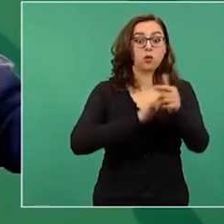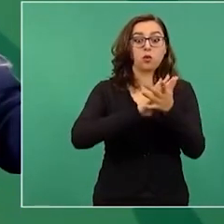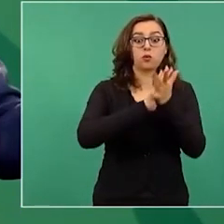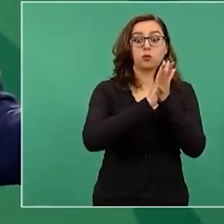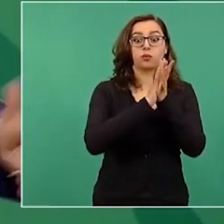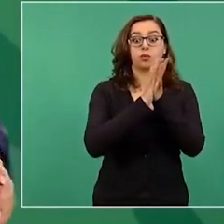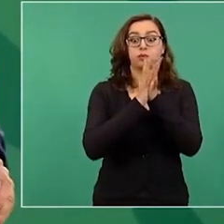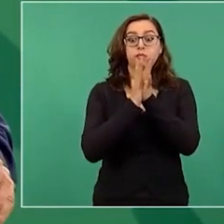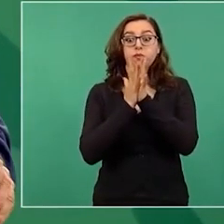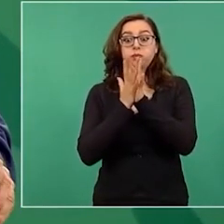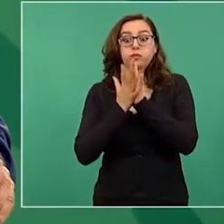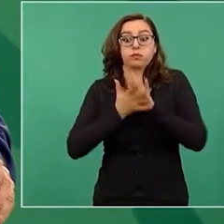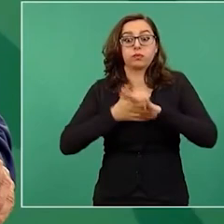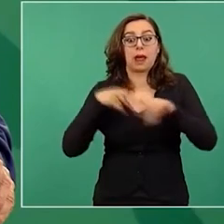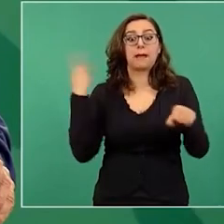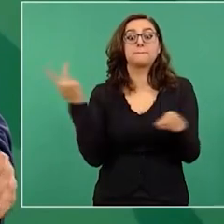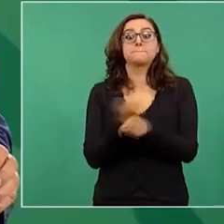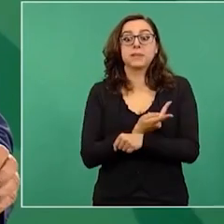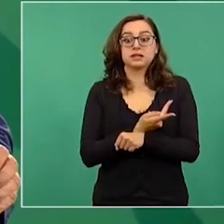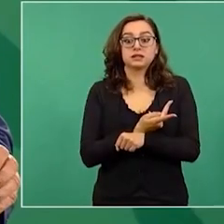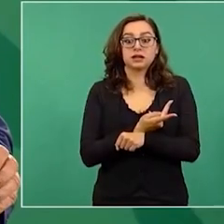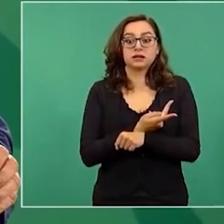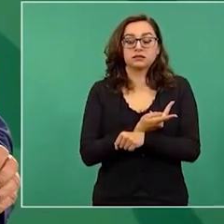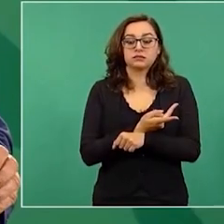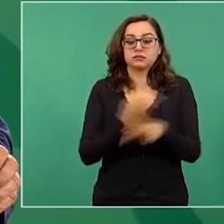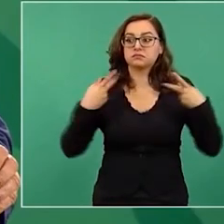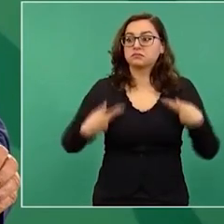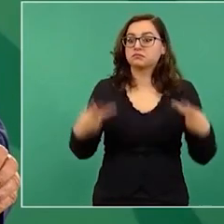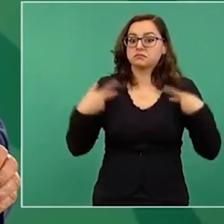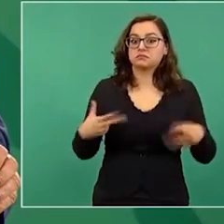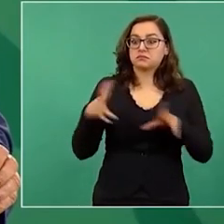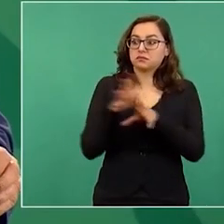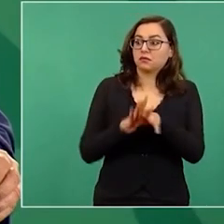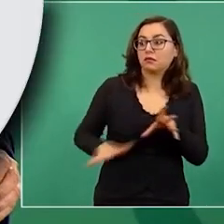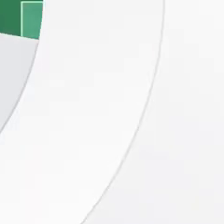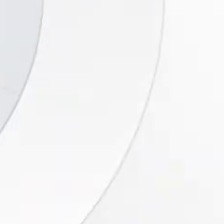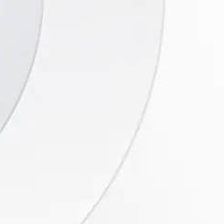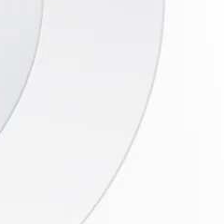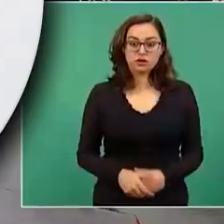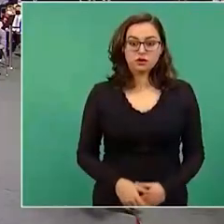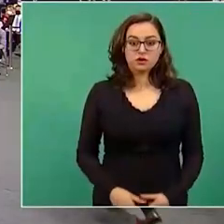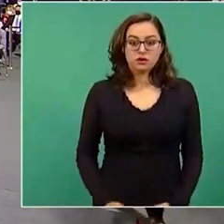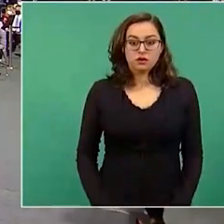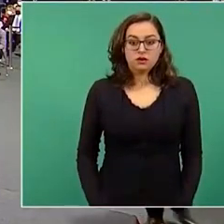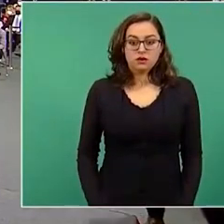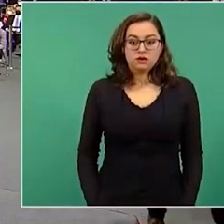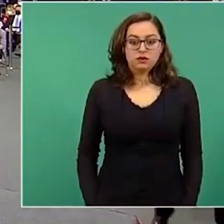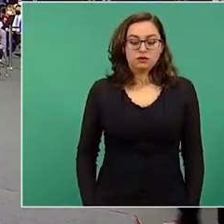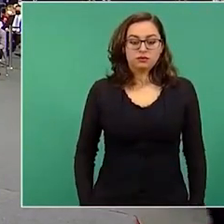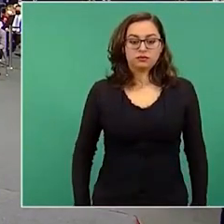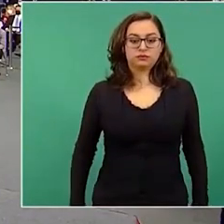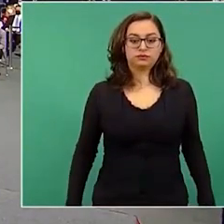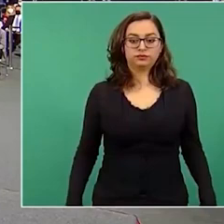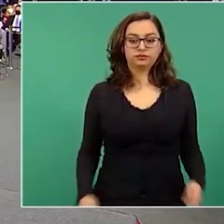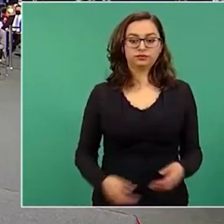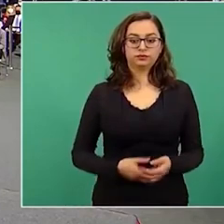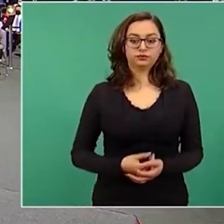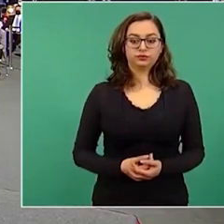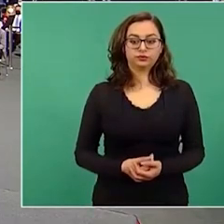esclavos modernos. Pero esto es